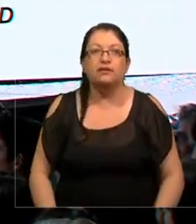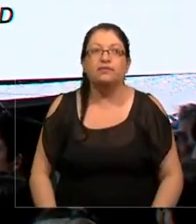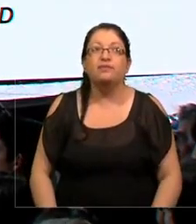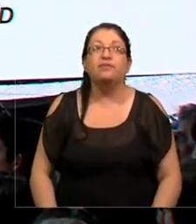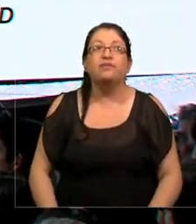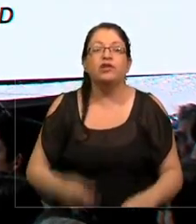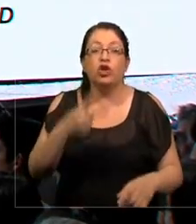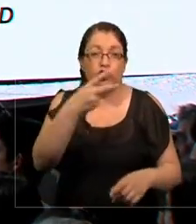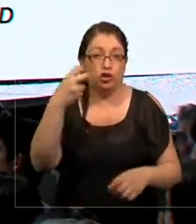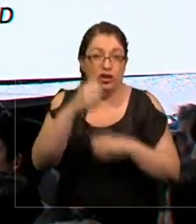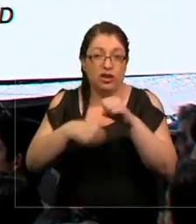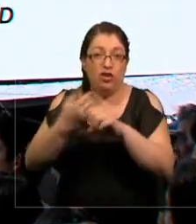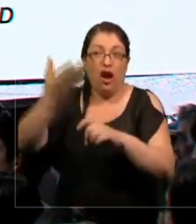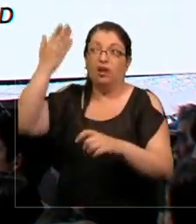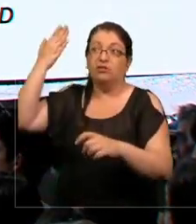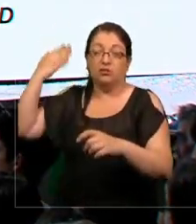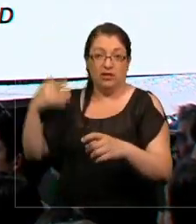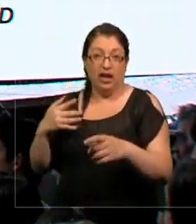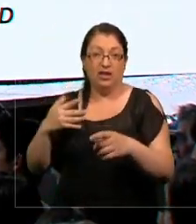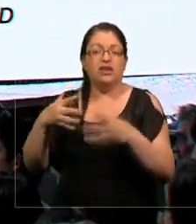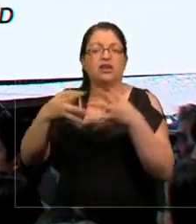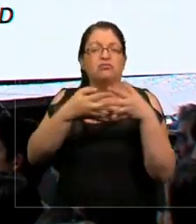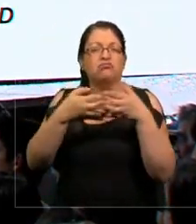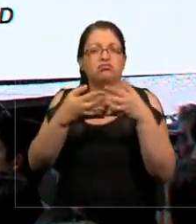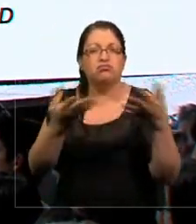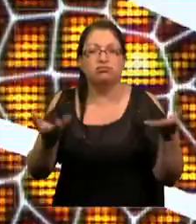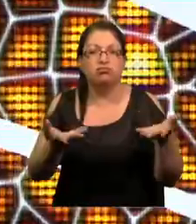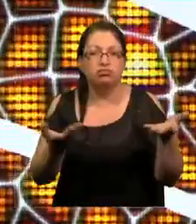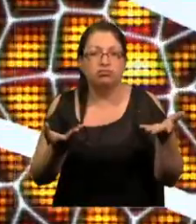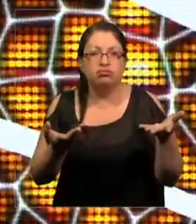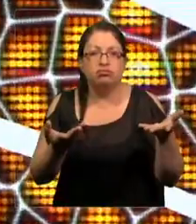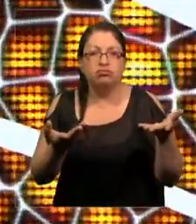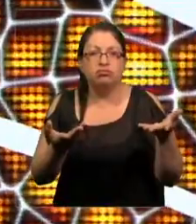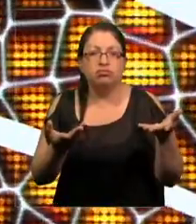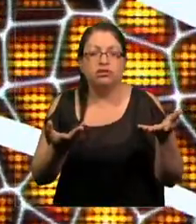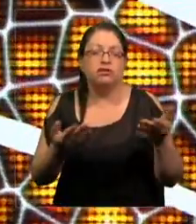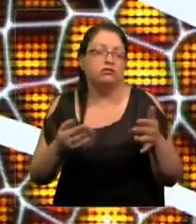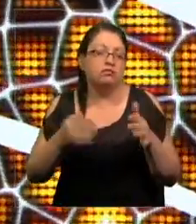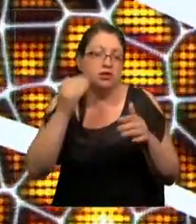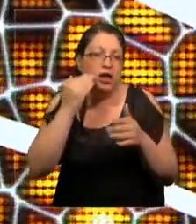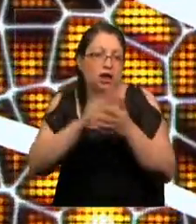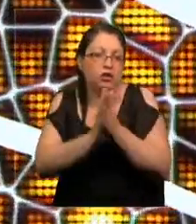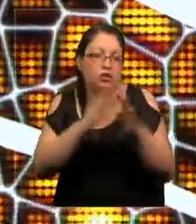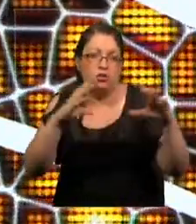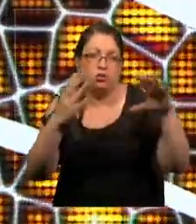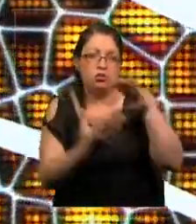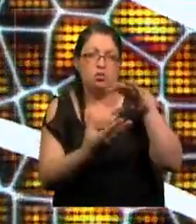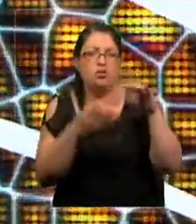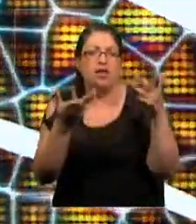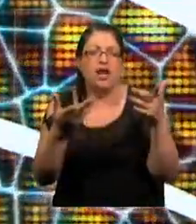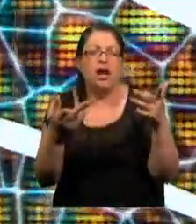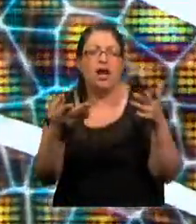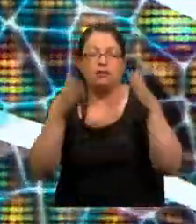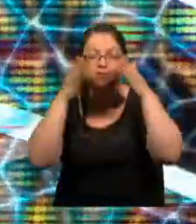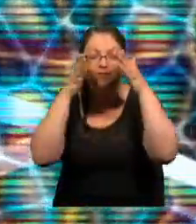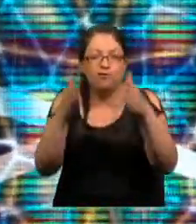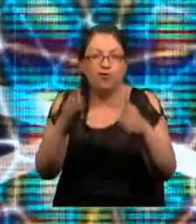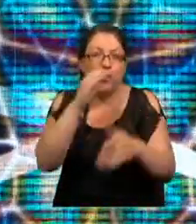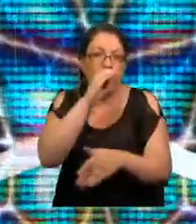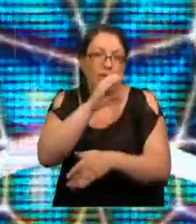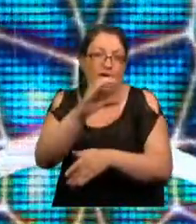Hace 200 años, Estados Unidos y como casi en toda parte del mundo era rural. Solo